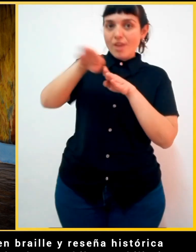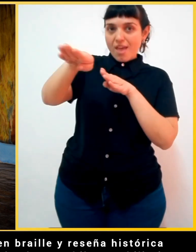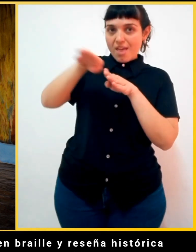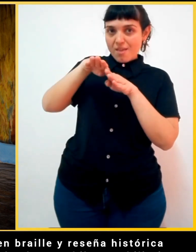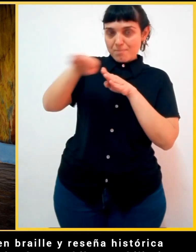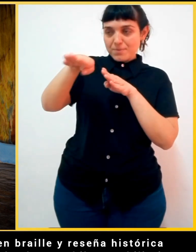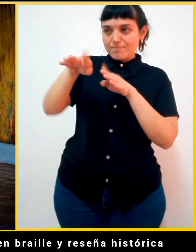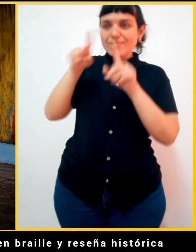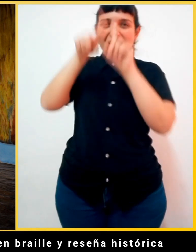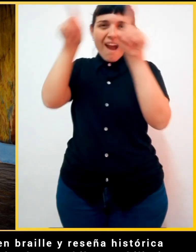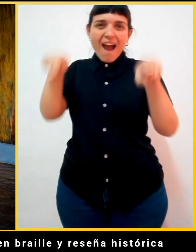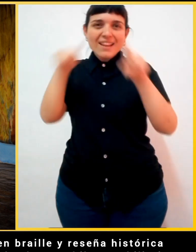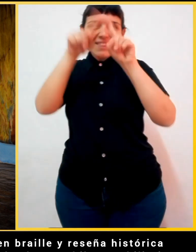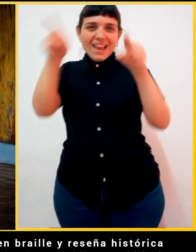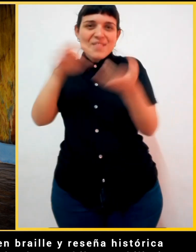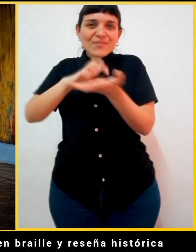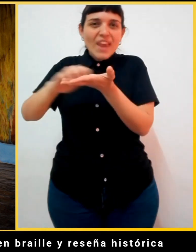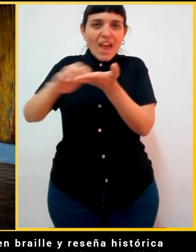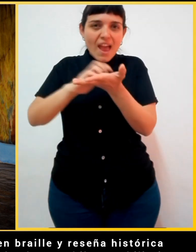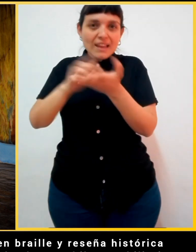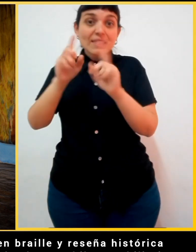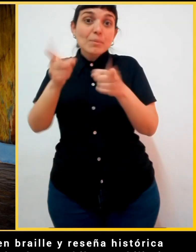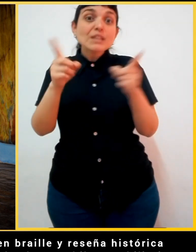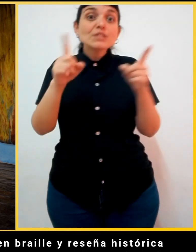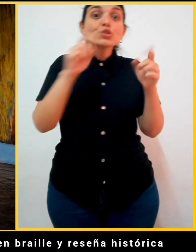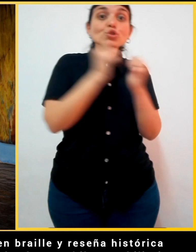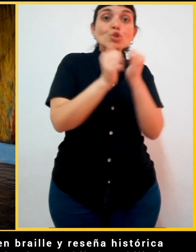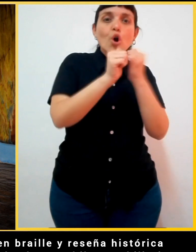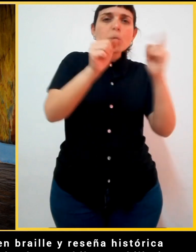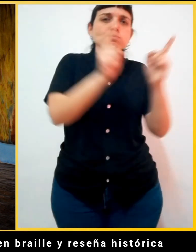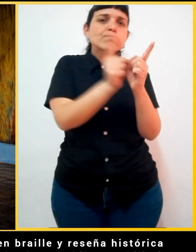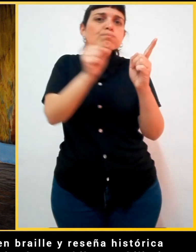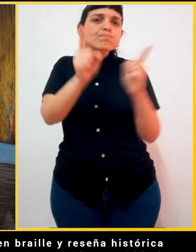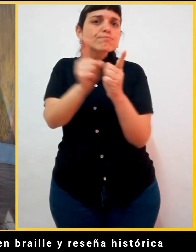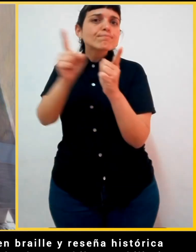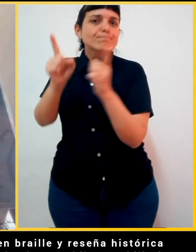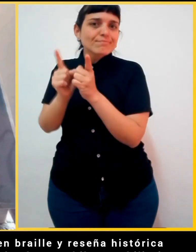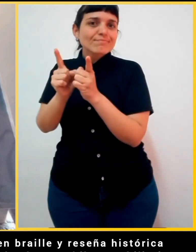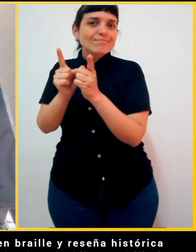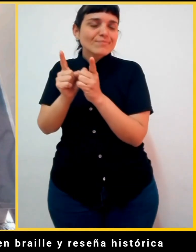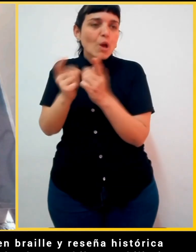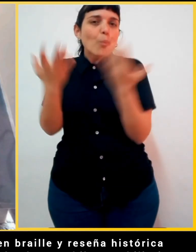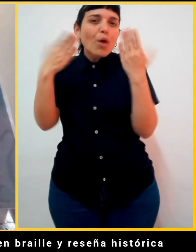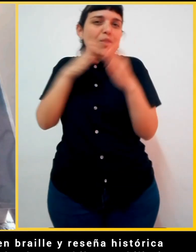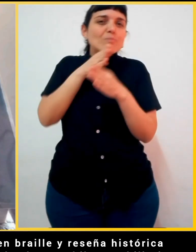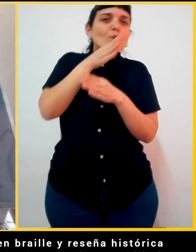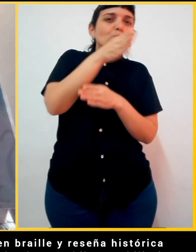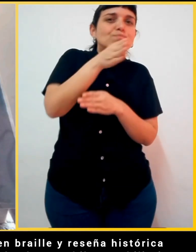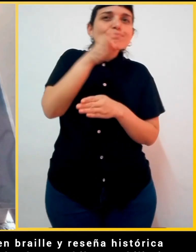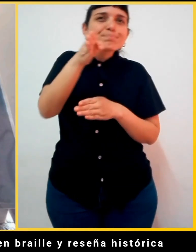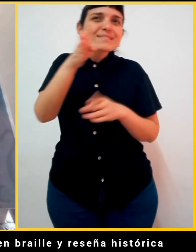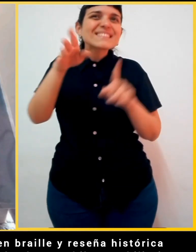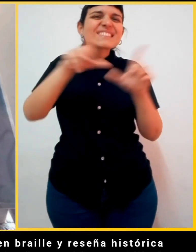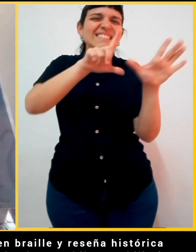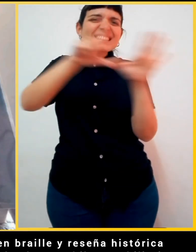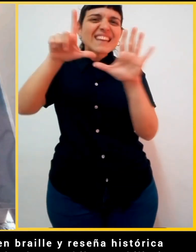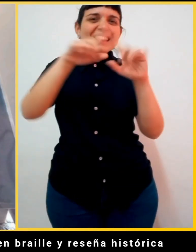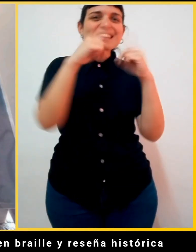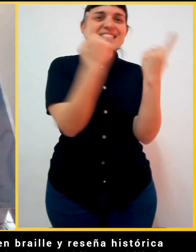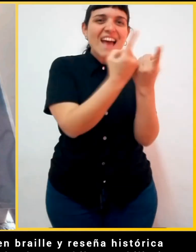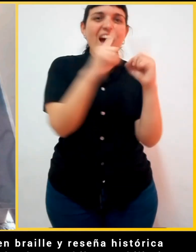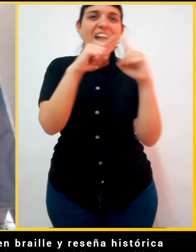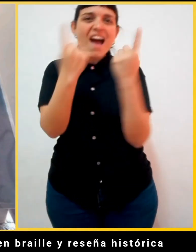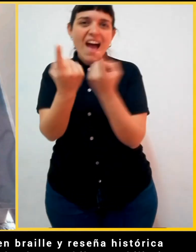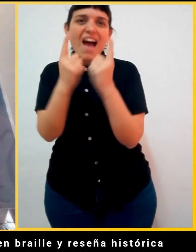ingreso, cartelería en braille y reseña histórica disponible, podemos recorrer las siete salas,